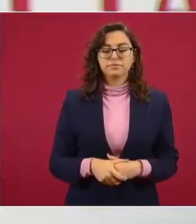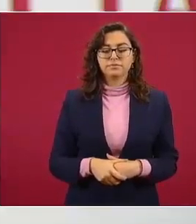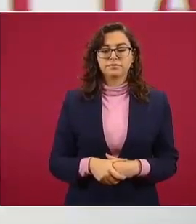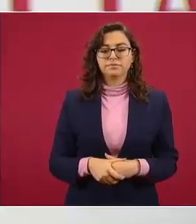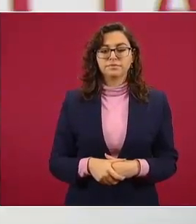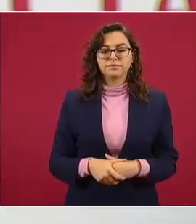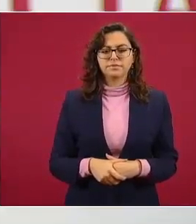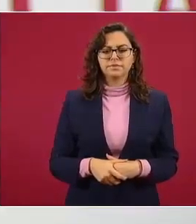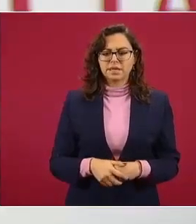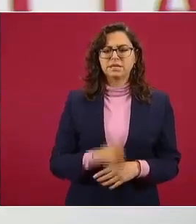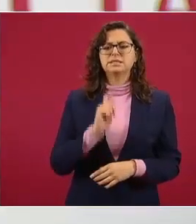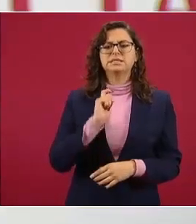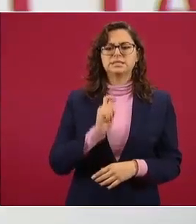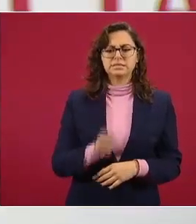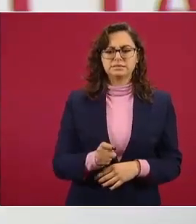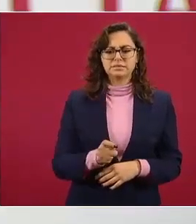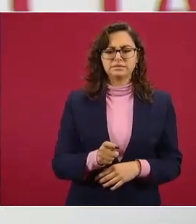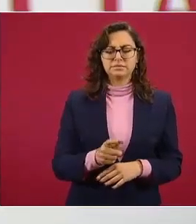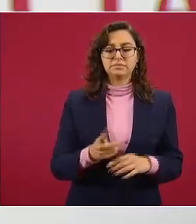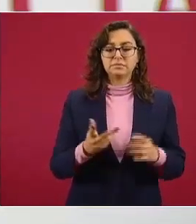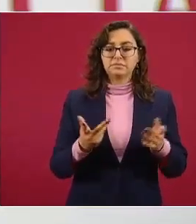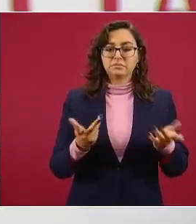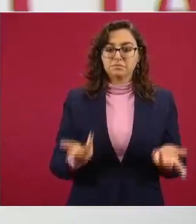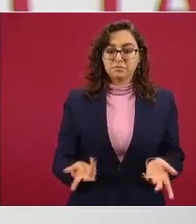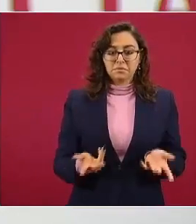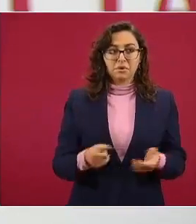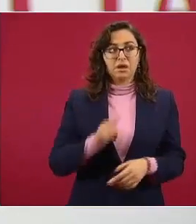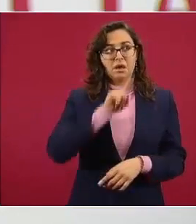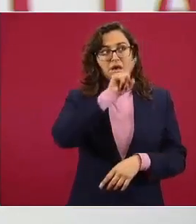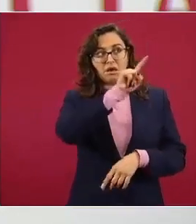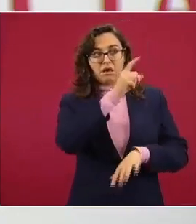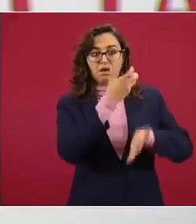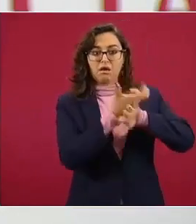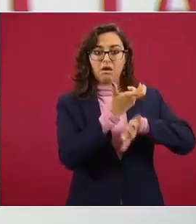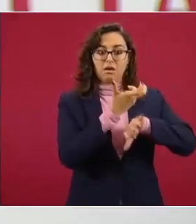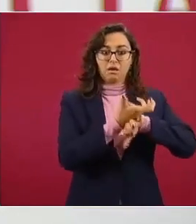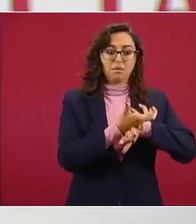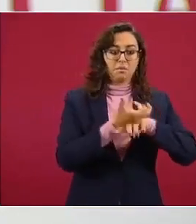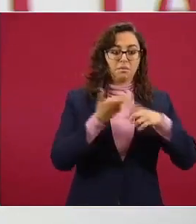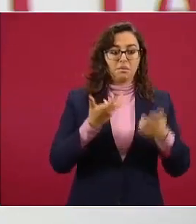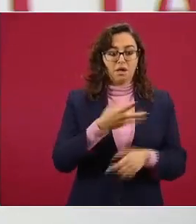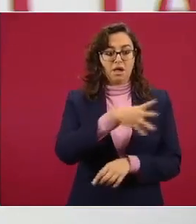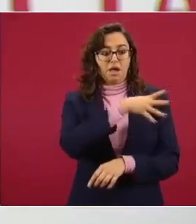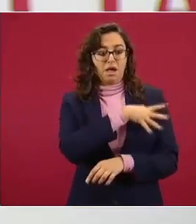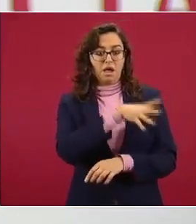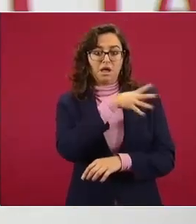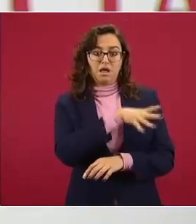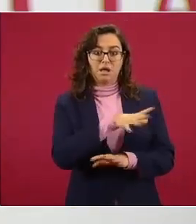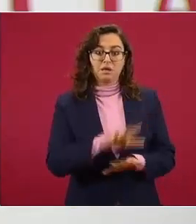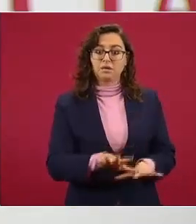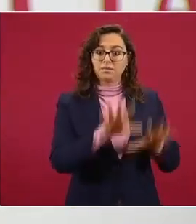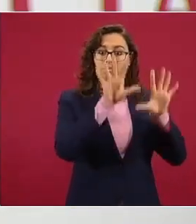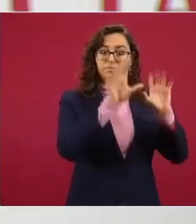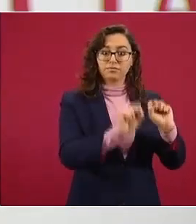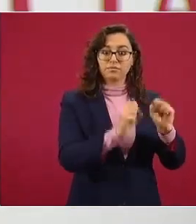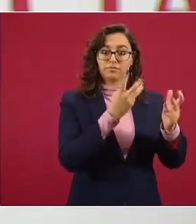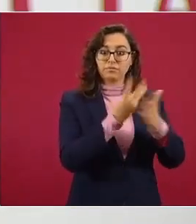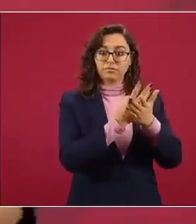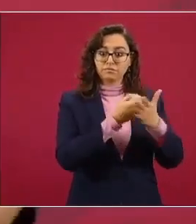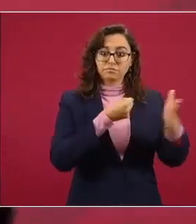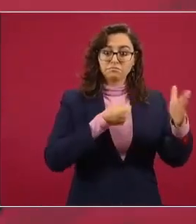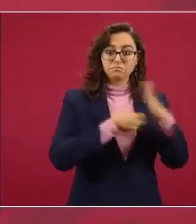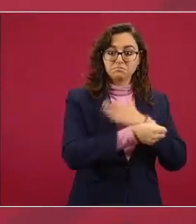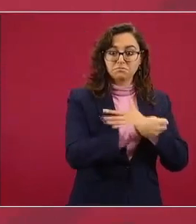Es decir, el gobierno de México no tuvo información de que había